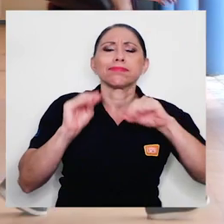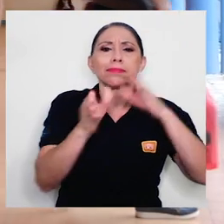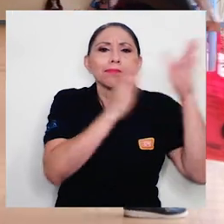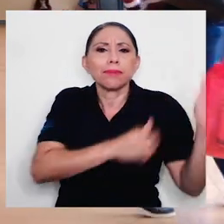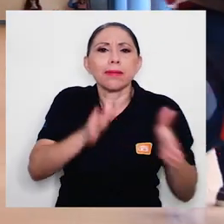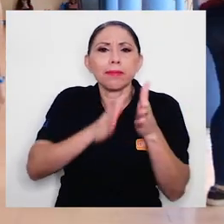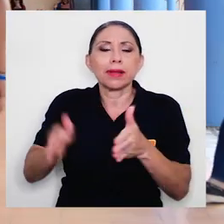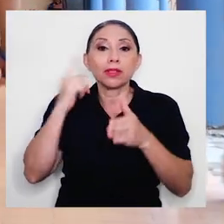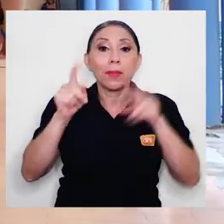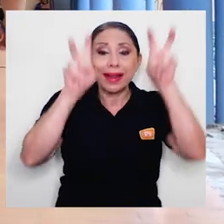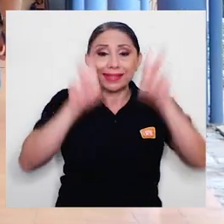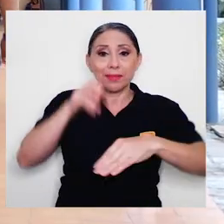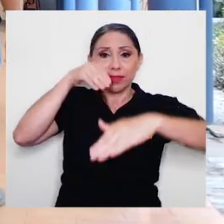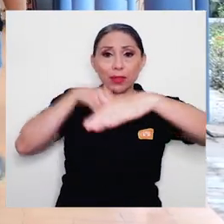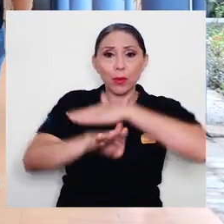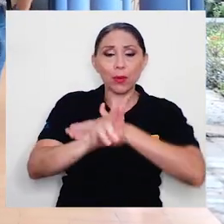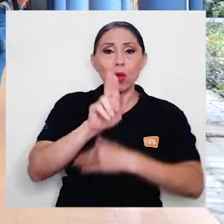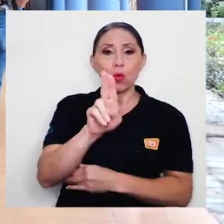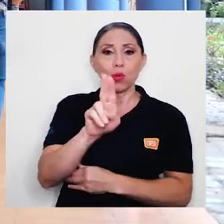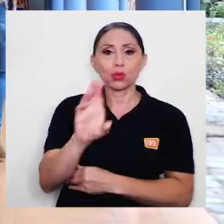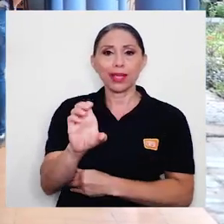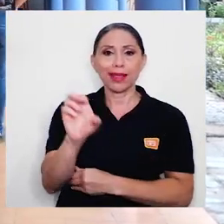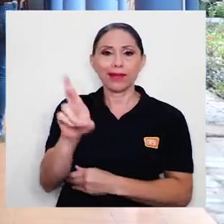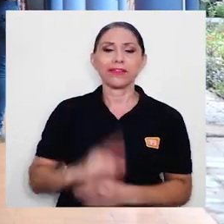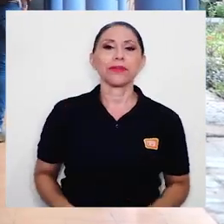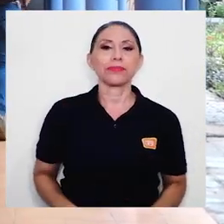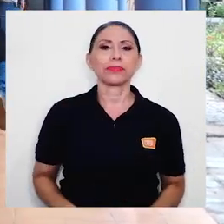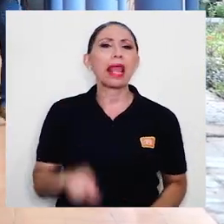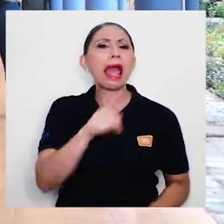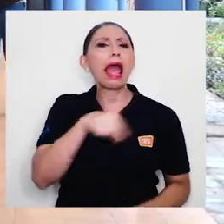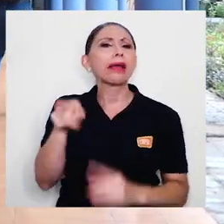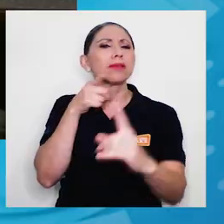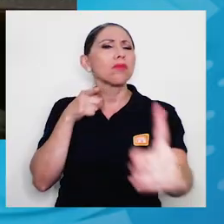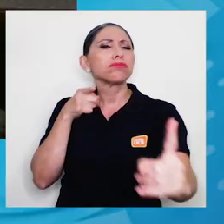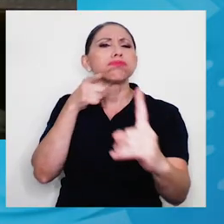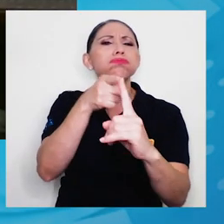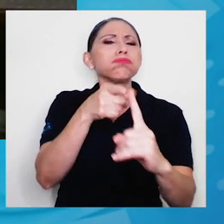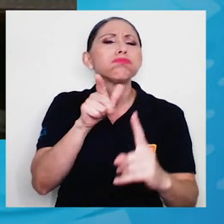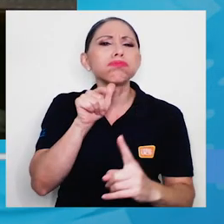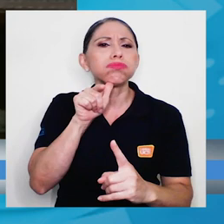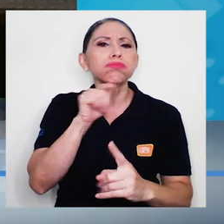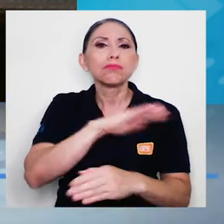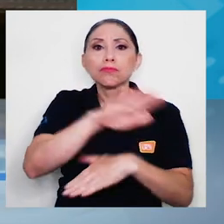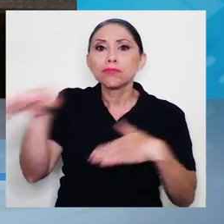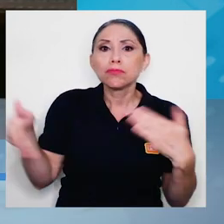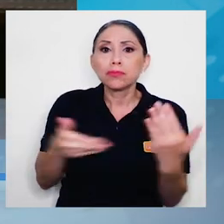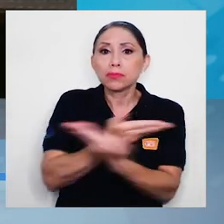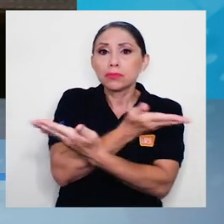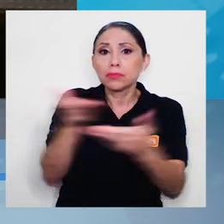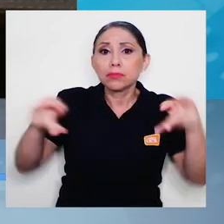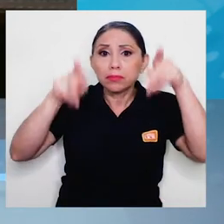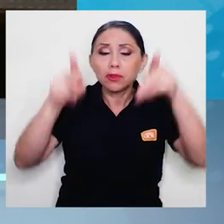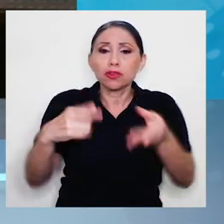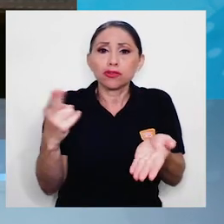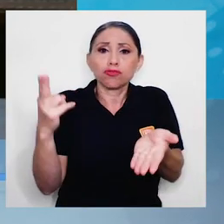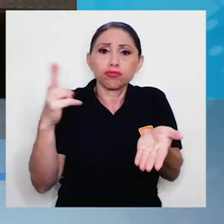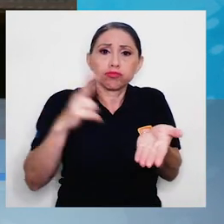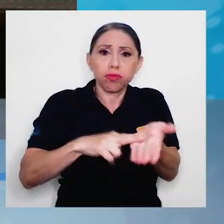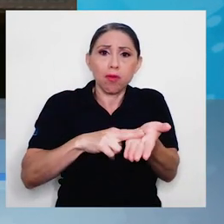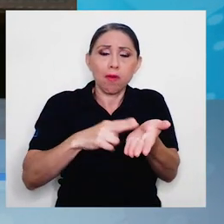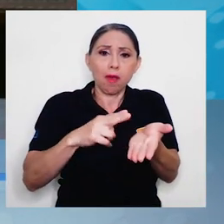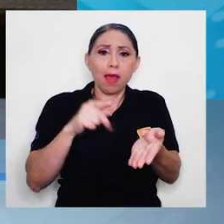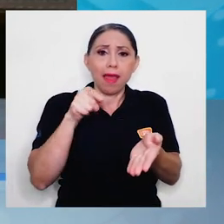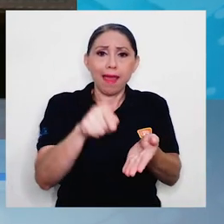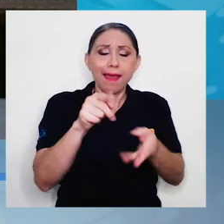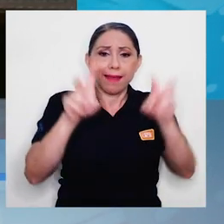preparación al examen de admisión de la UCR. Están dirigidas a todas aquellas personas que se hayan inscrito en el examen de